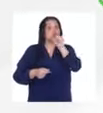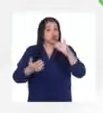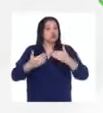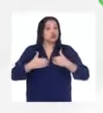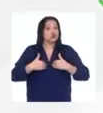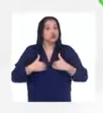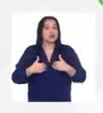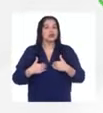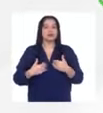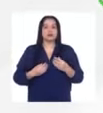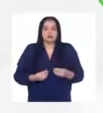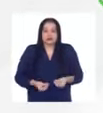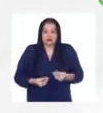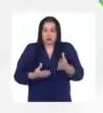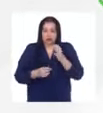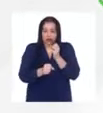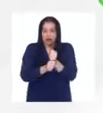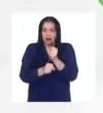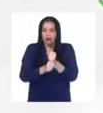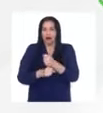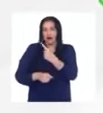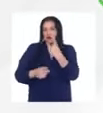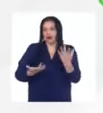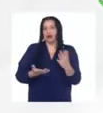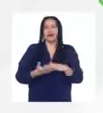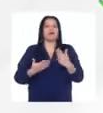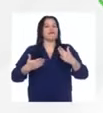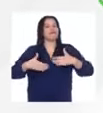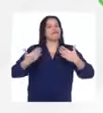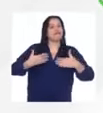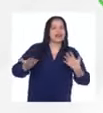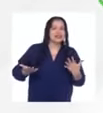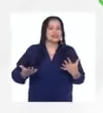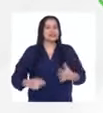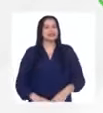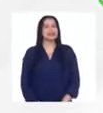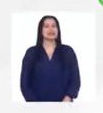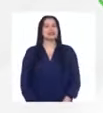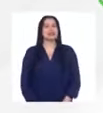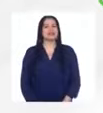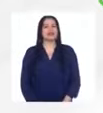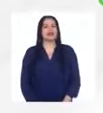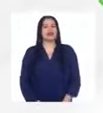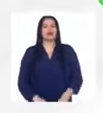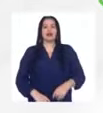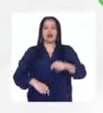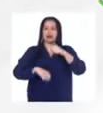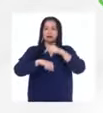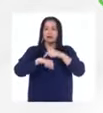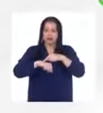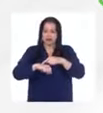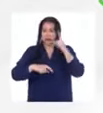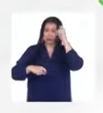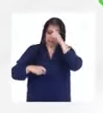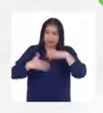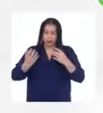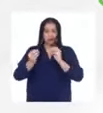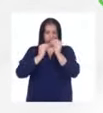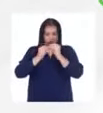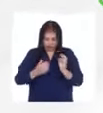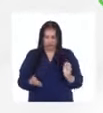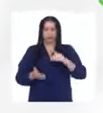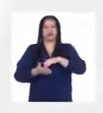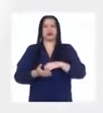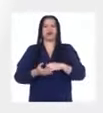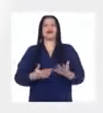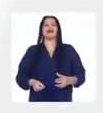vas a poner el trabajo vas a sentirte cada vez más contenta contento y los momentos difíciles vas a poderlos navegar así que les deseo